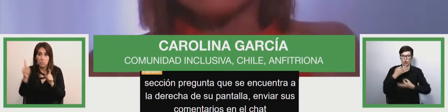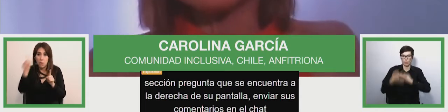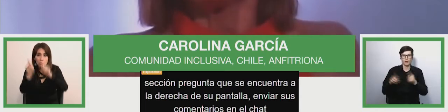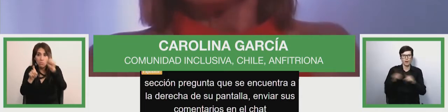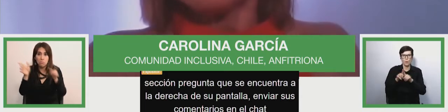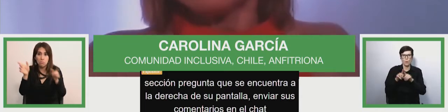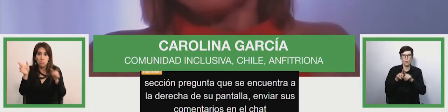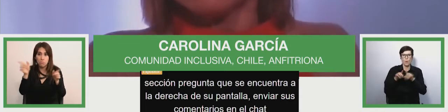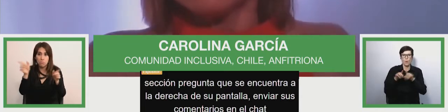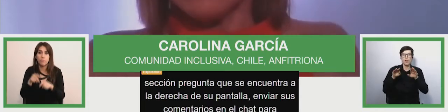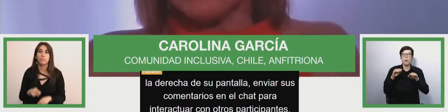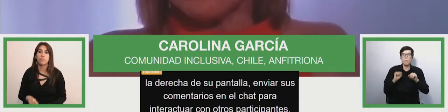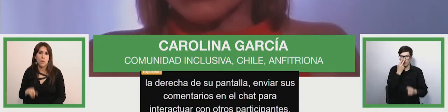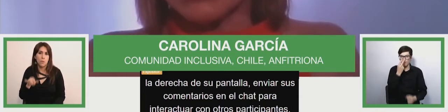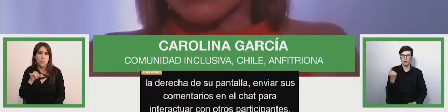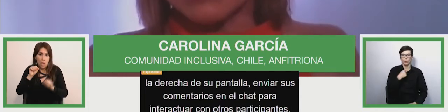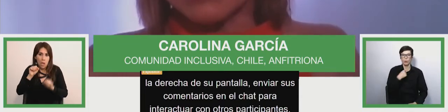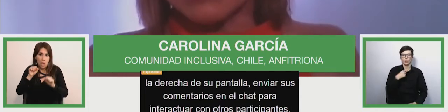sociales,